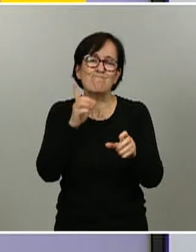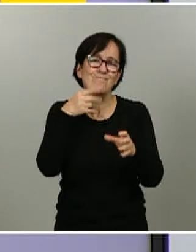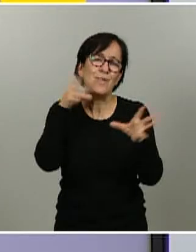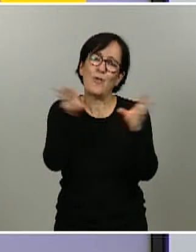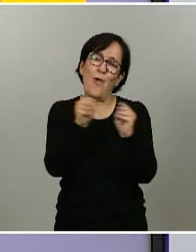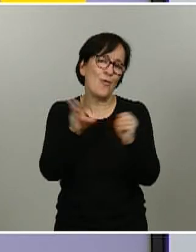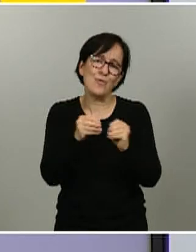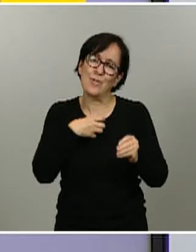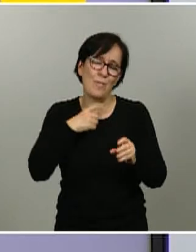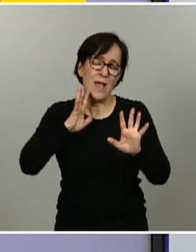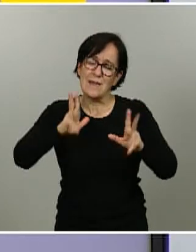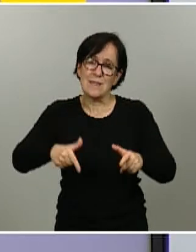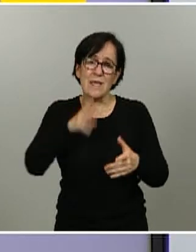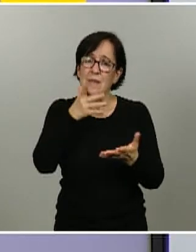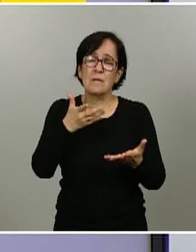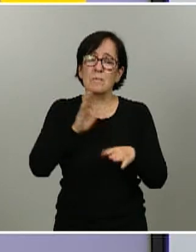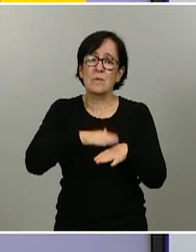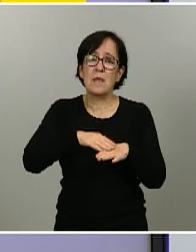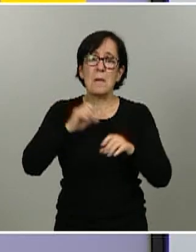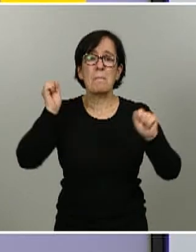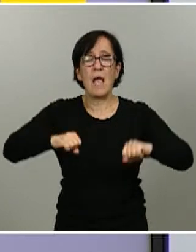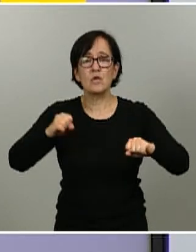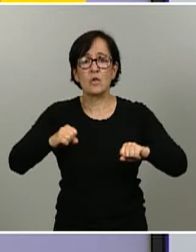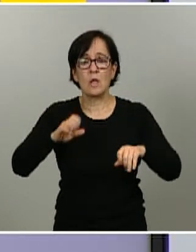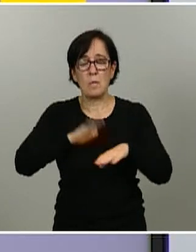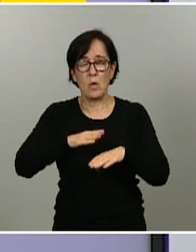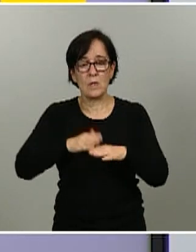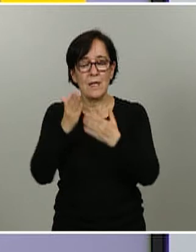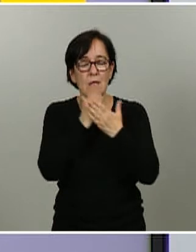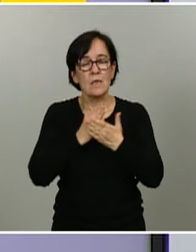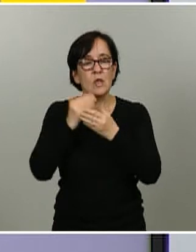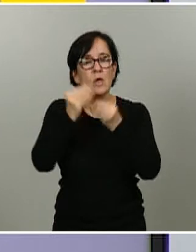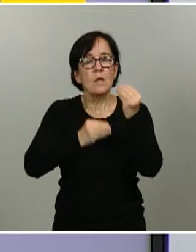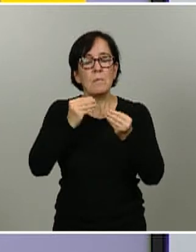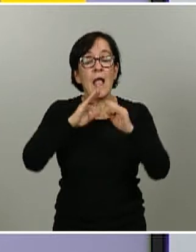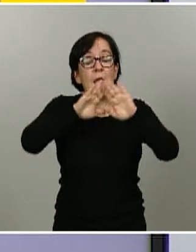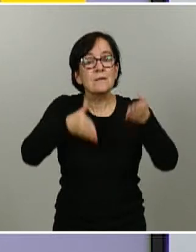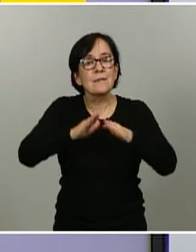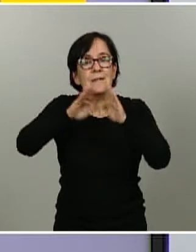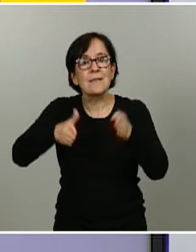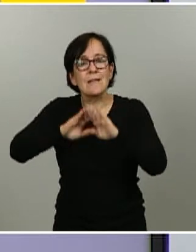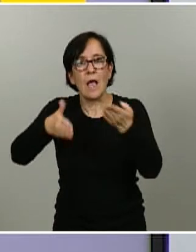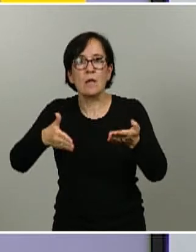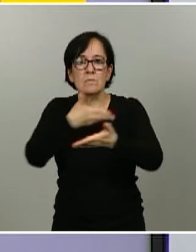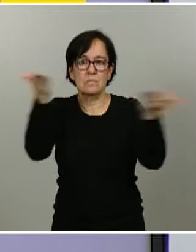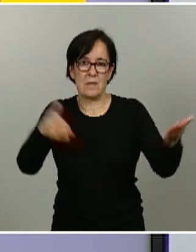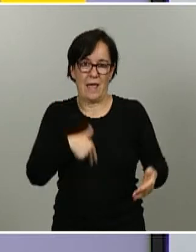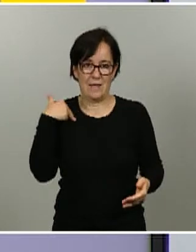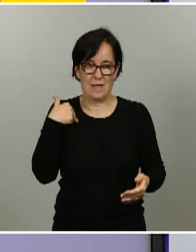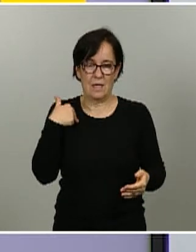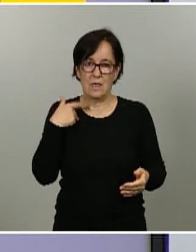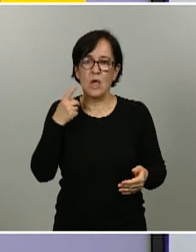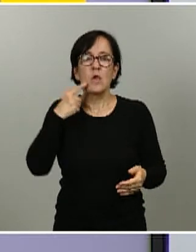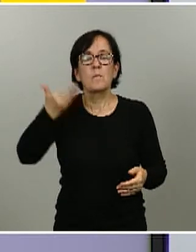respecto a las residencias de mayores porque este estudio está diseñado para hogares en población general es muy relevante